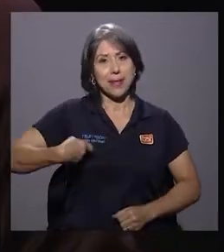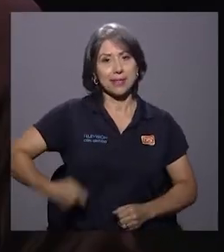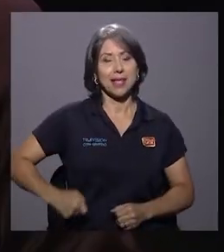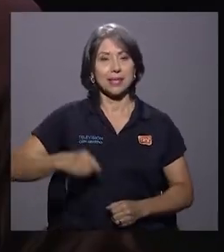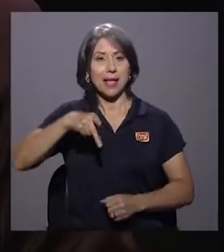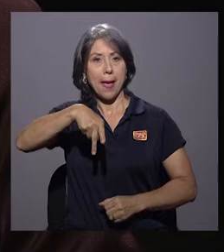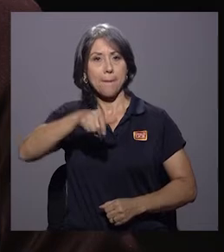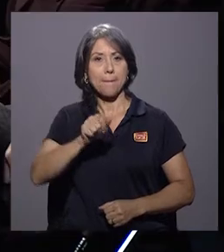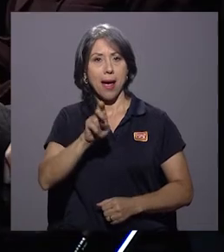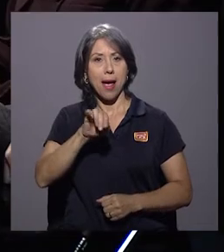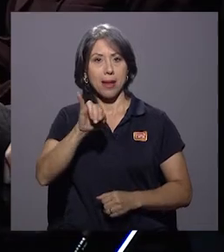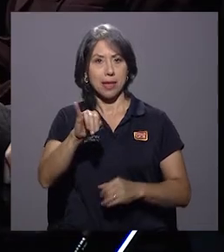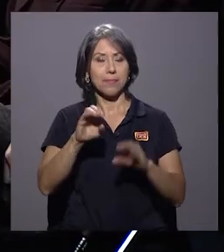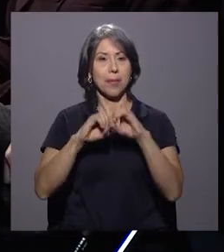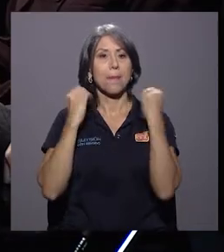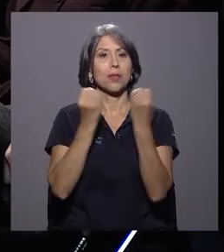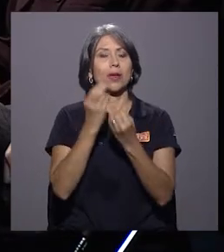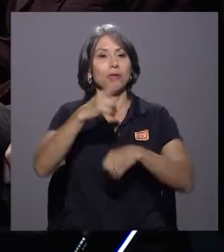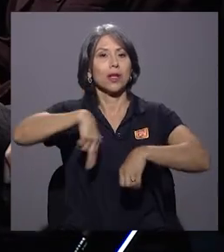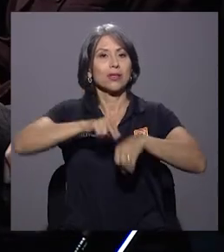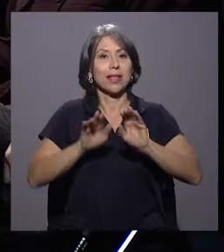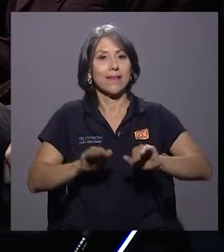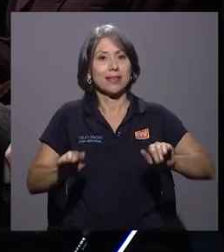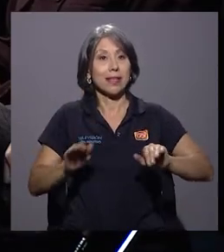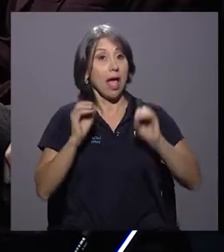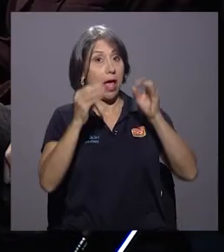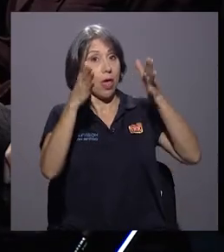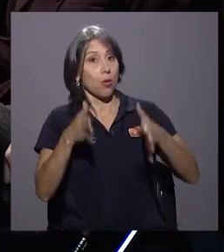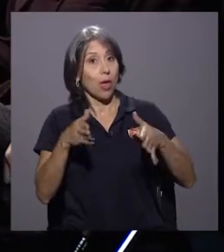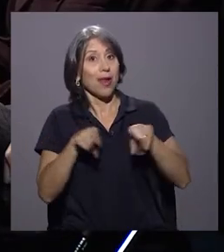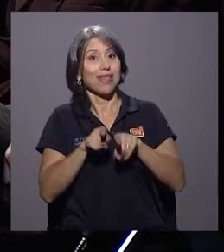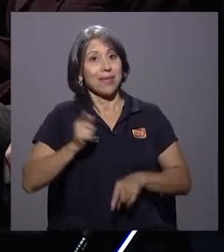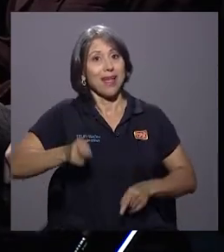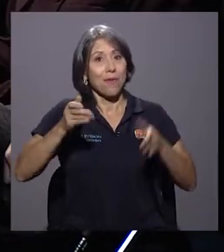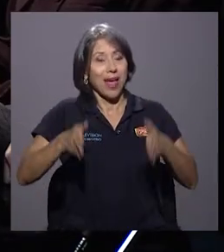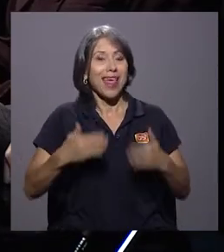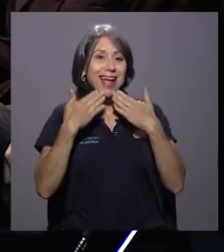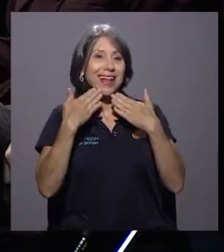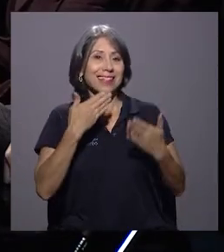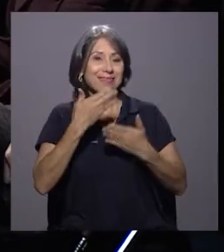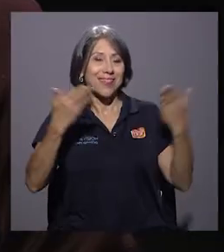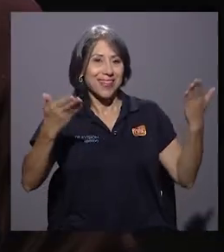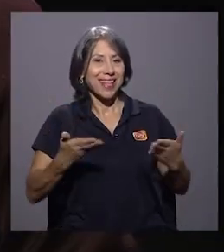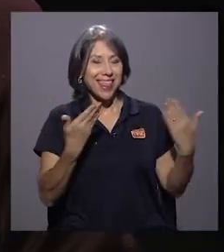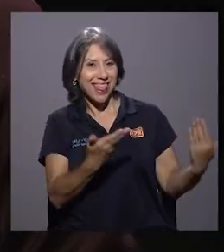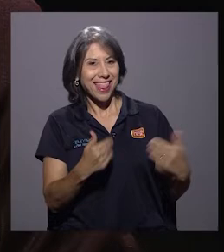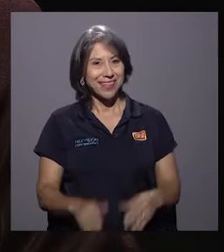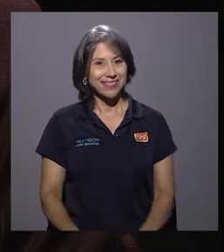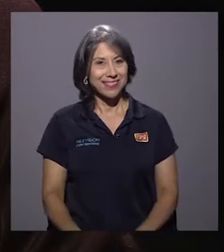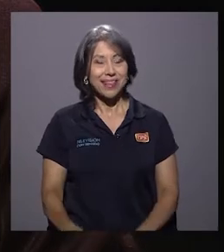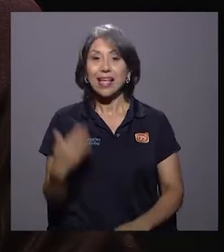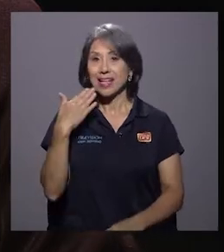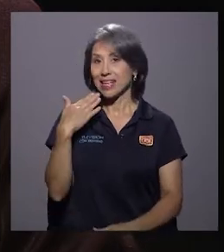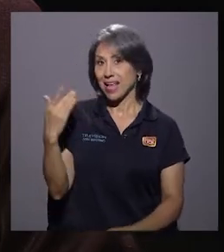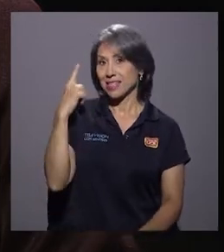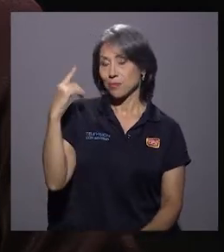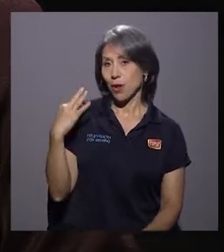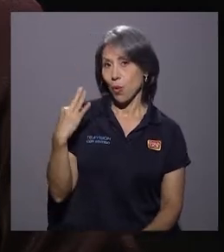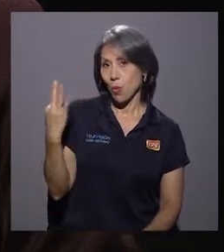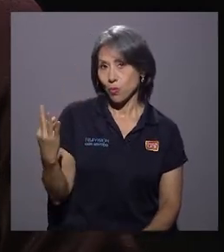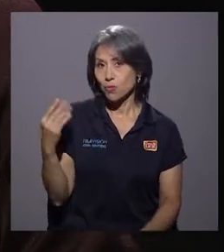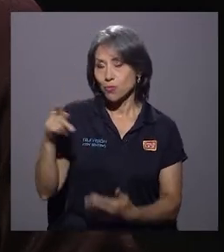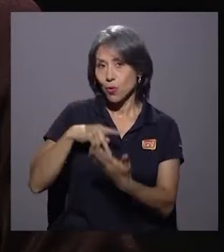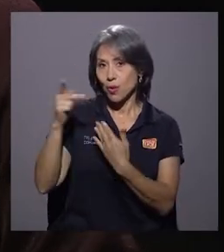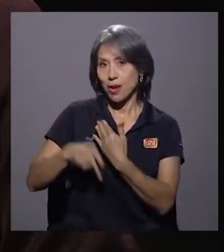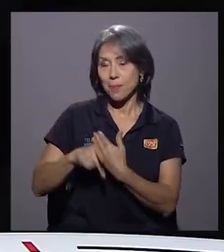Infancia, educadora y abogada. Muchas gracias por estar con nosotros y bienvenida, doña Gladys. Gracias, don Marlos, por la invitación al